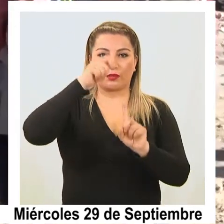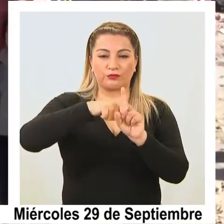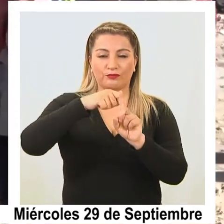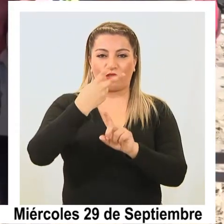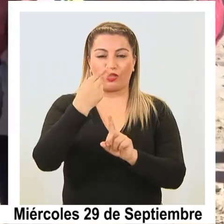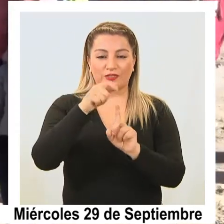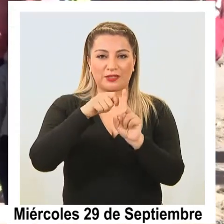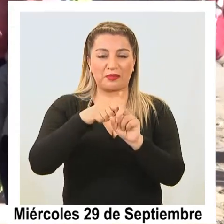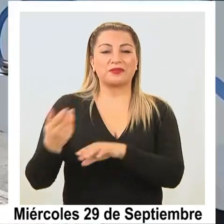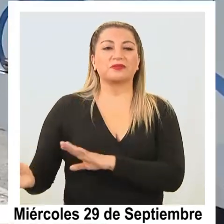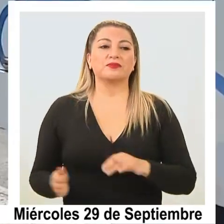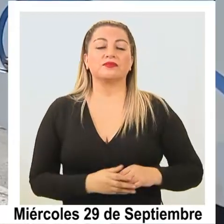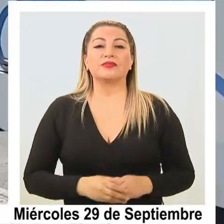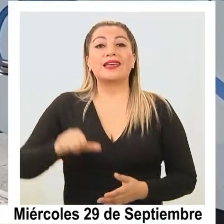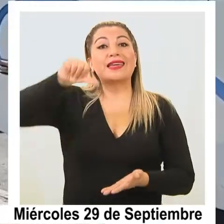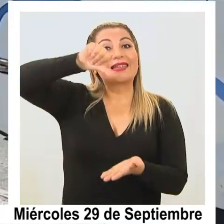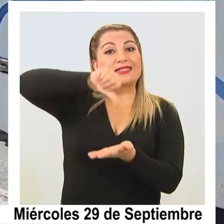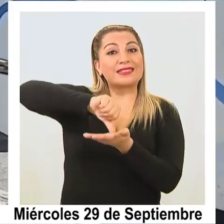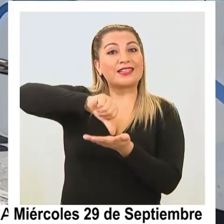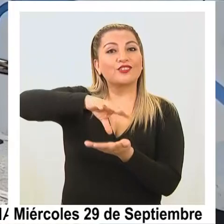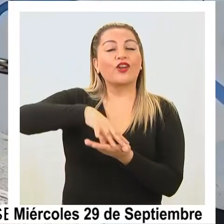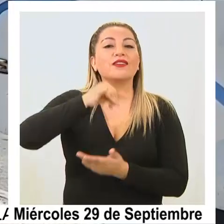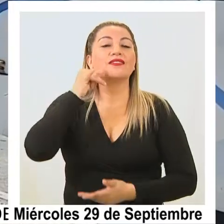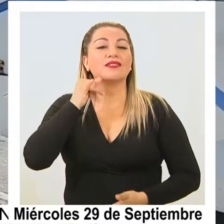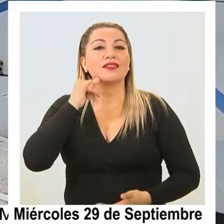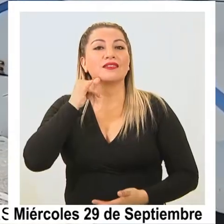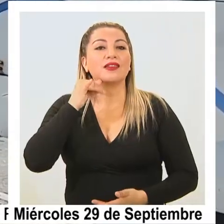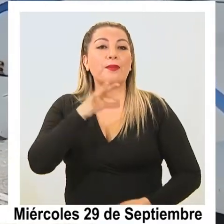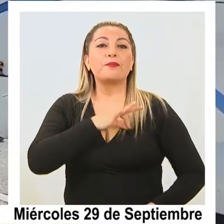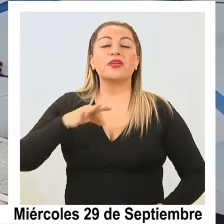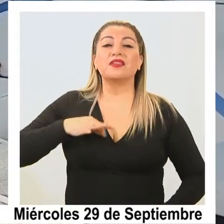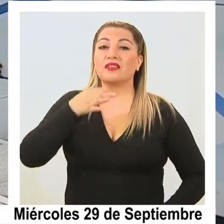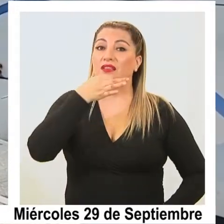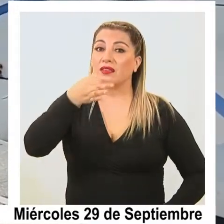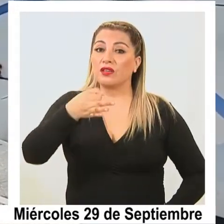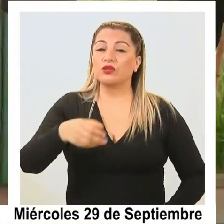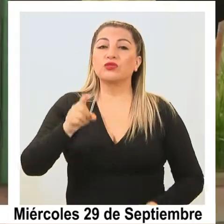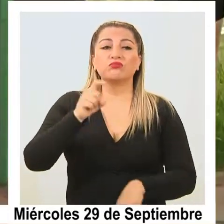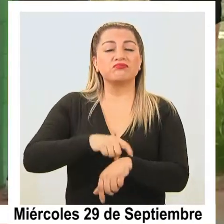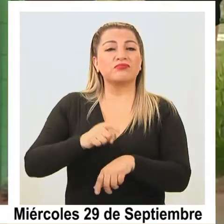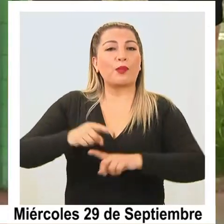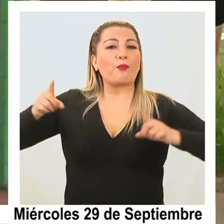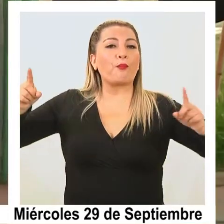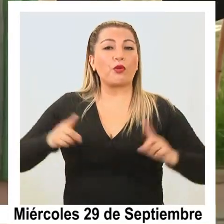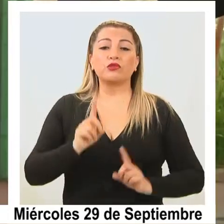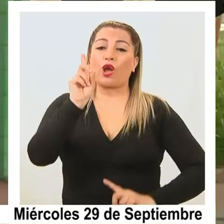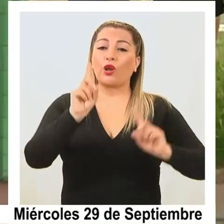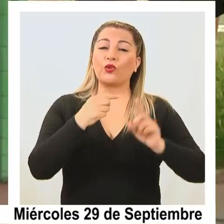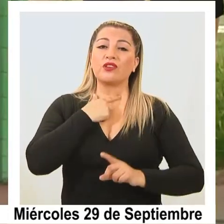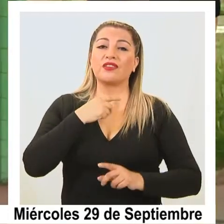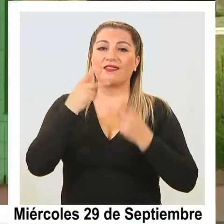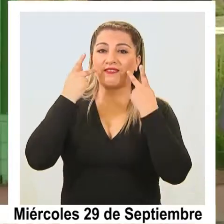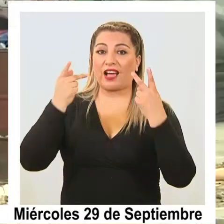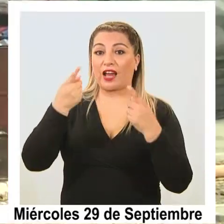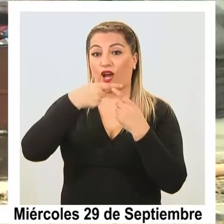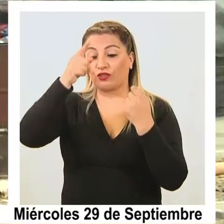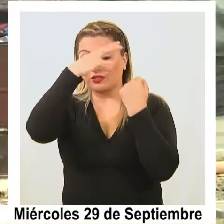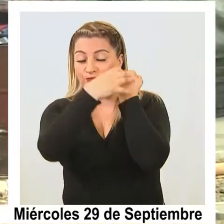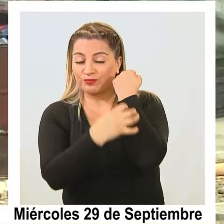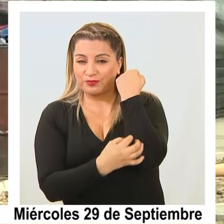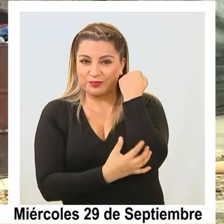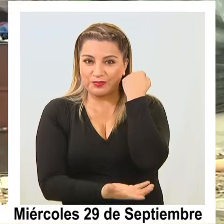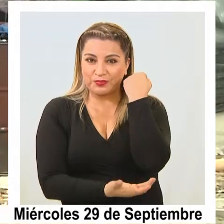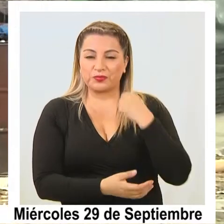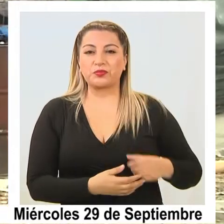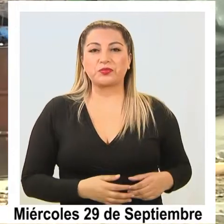El centro de primera acogida en Iquique, anunció la ministra, será un lugar de tránsito para quienes quieren viajar a otros destinos en